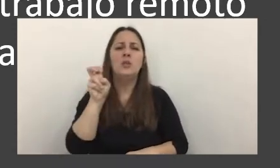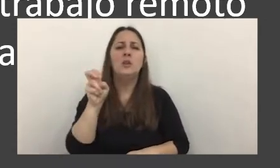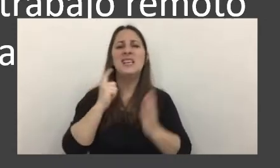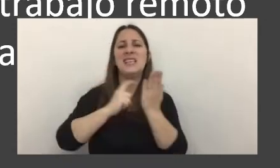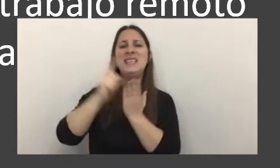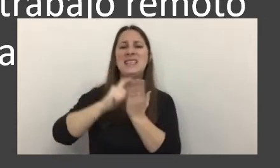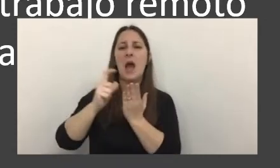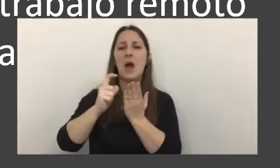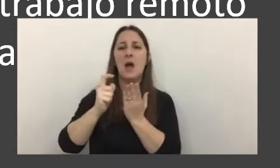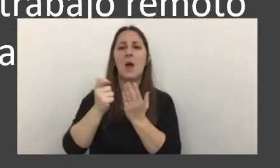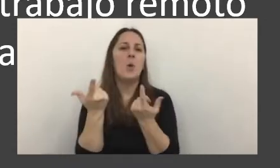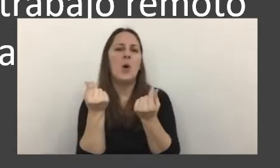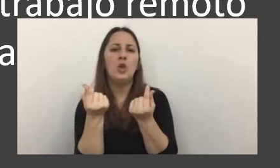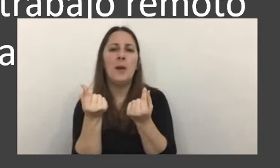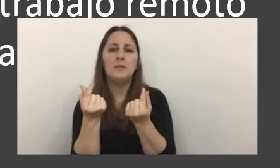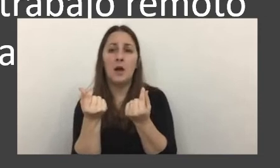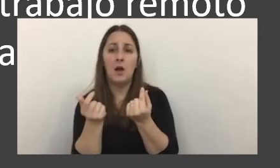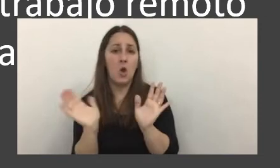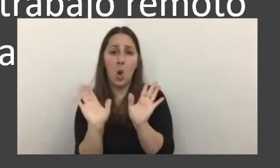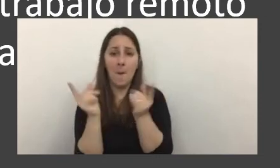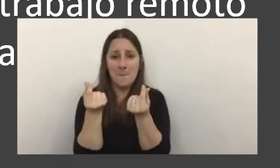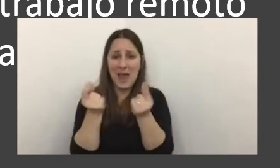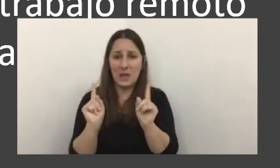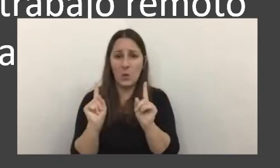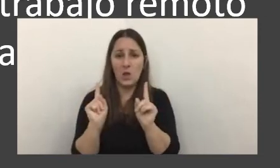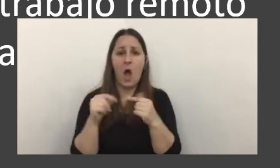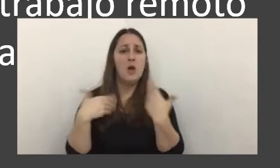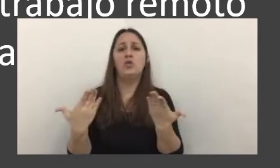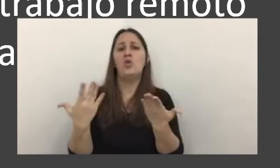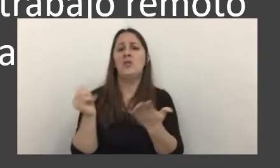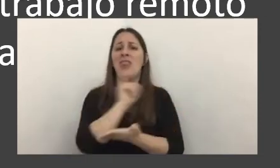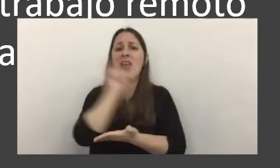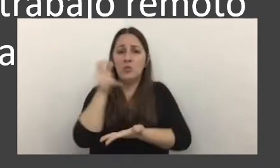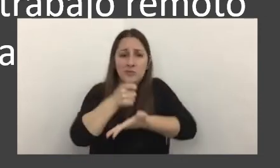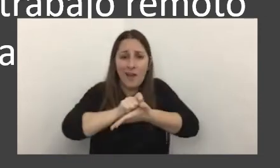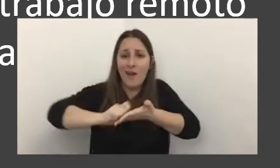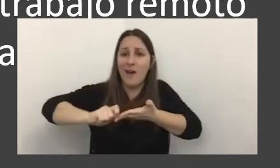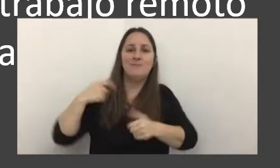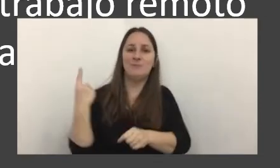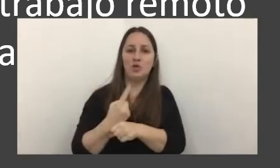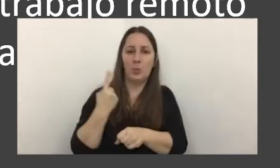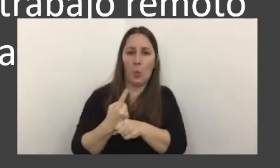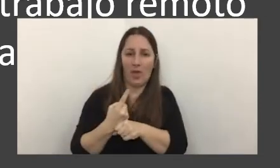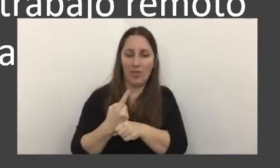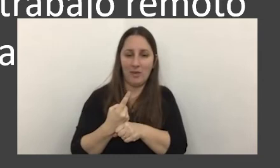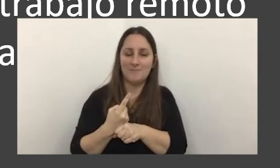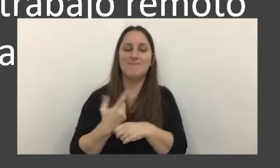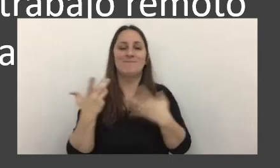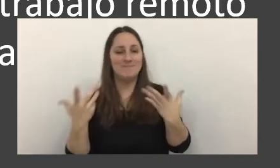de instagram ¿pero cuánto dinero es? no, dinero no es bueno, entonces no te puedo tomar la denuncia entonces para enfatizar